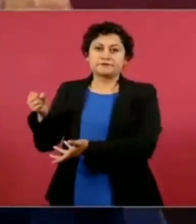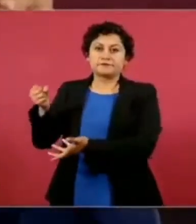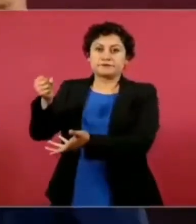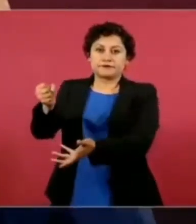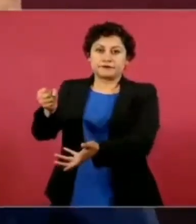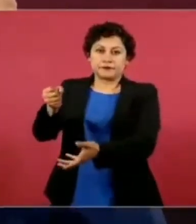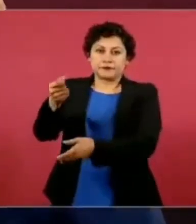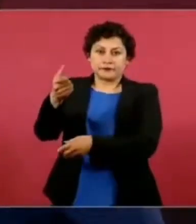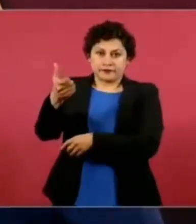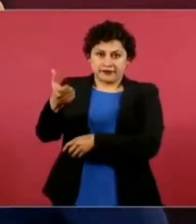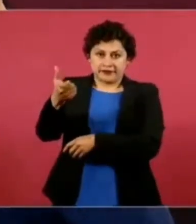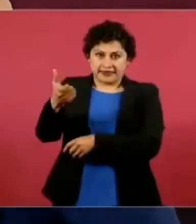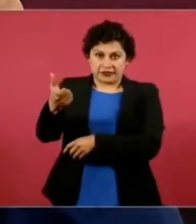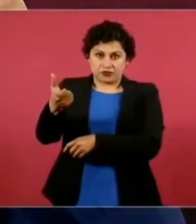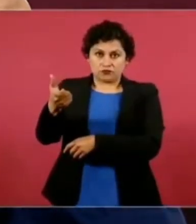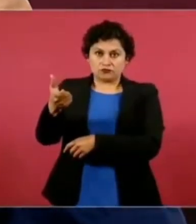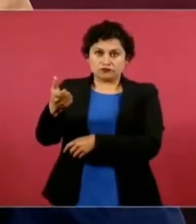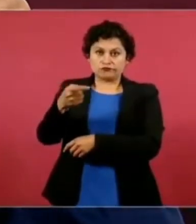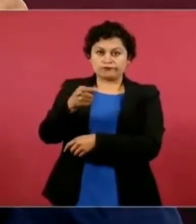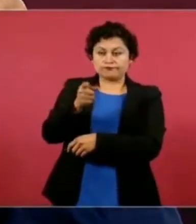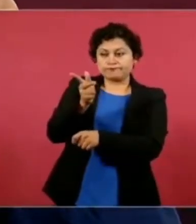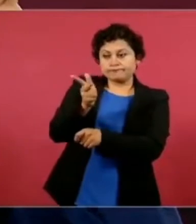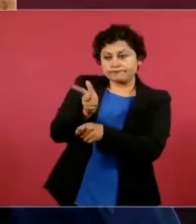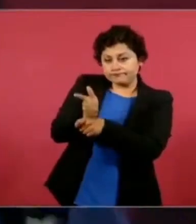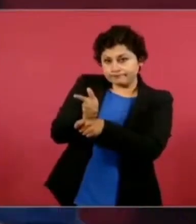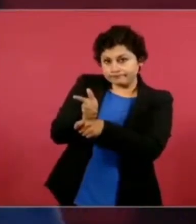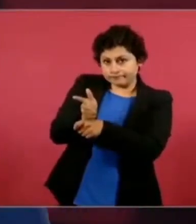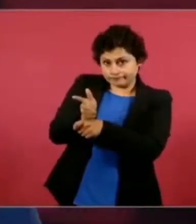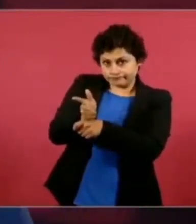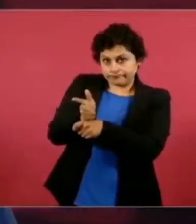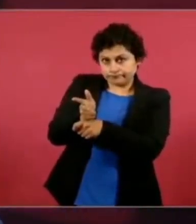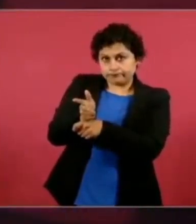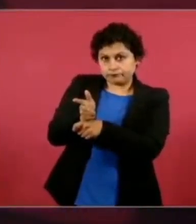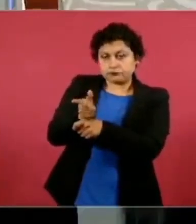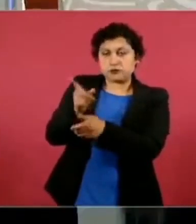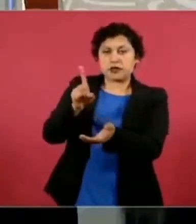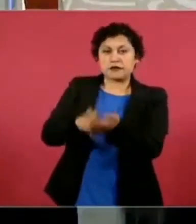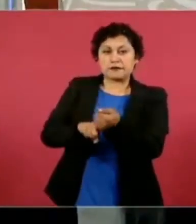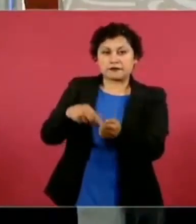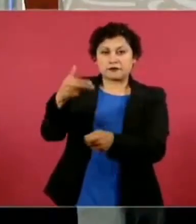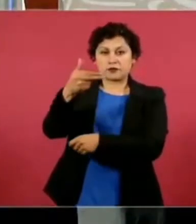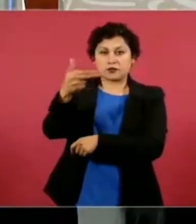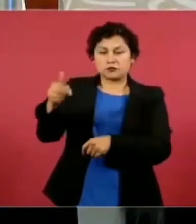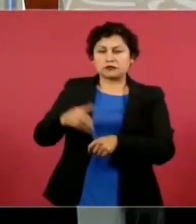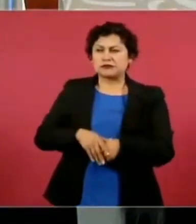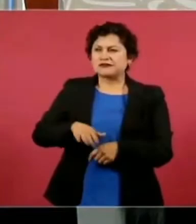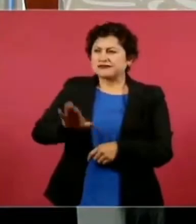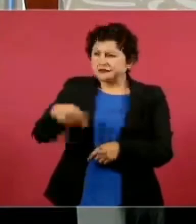filman en un hotel, a ver cuándo fue eso.